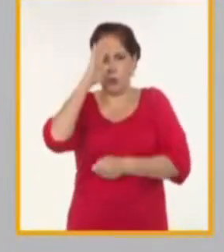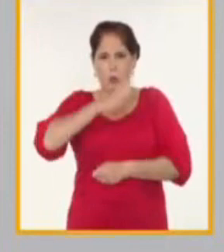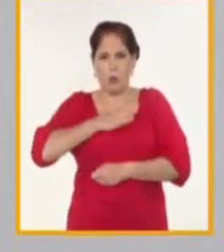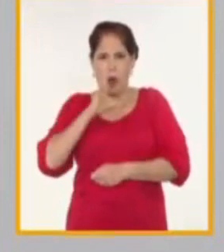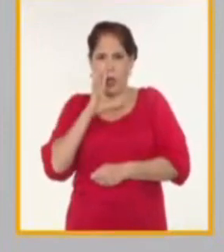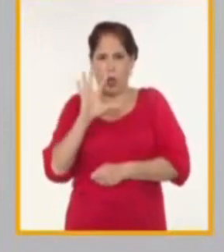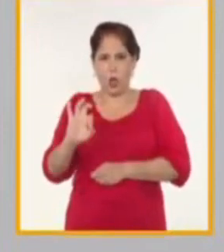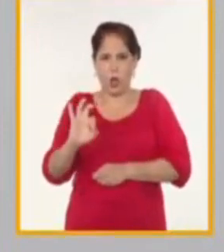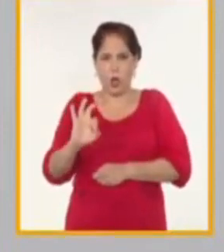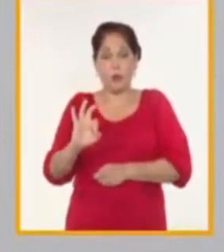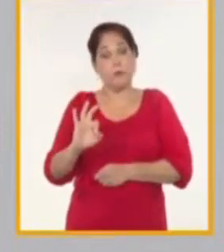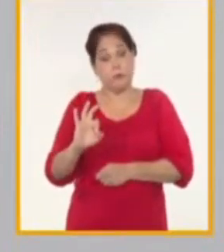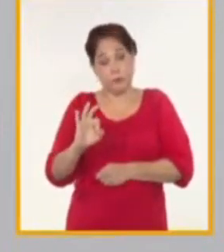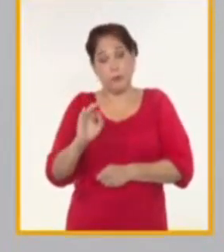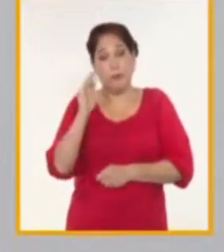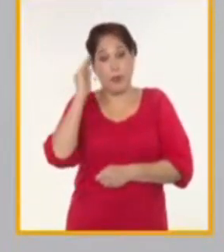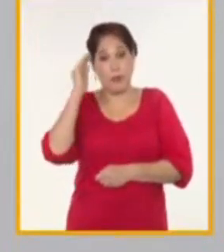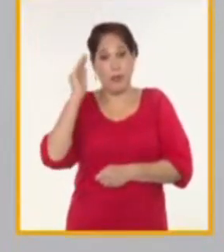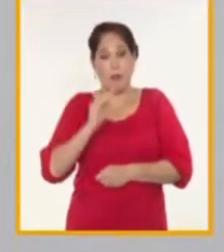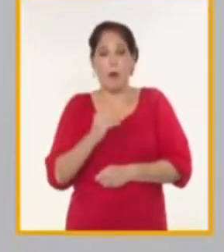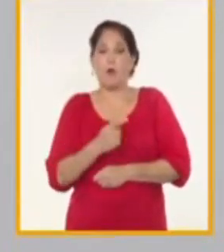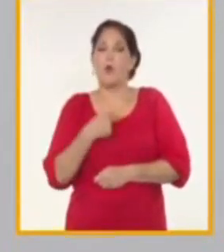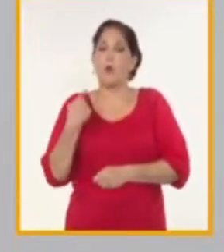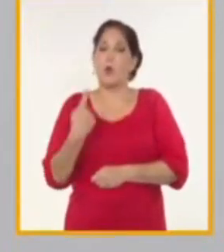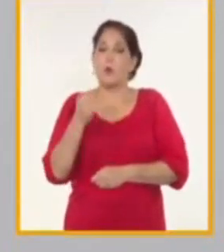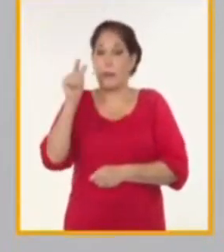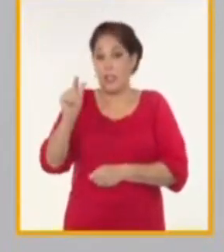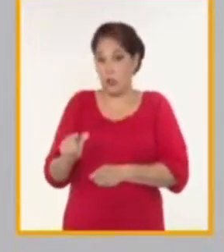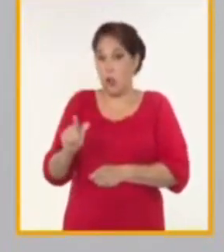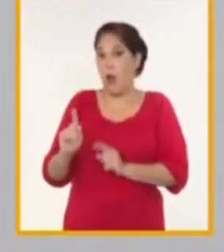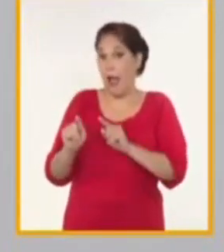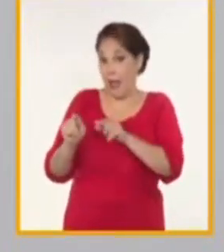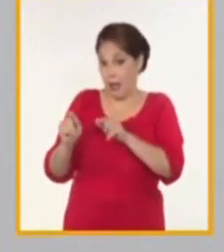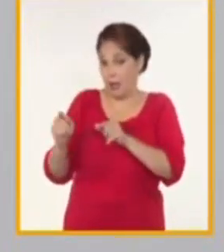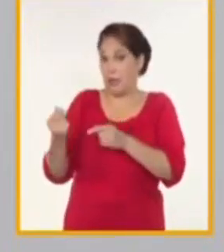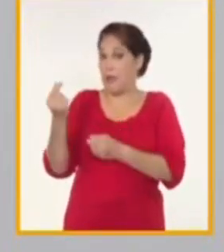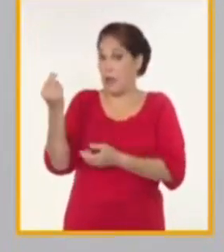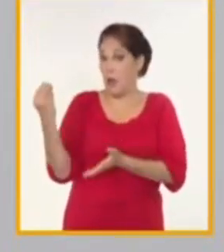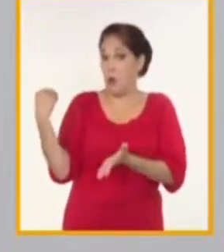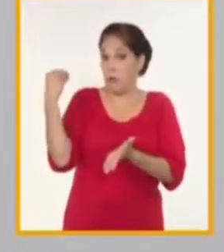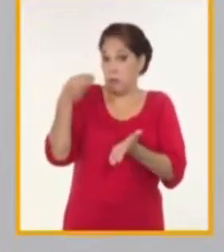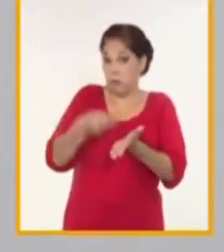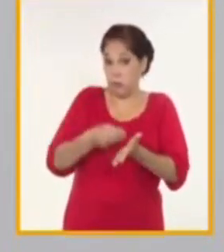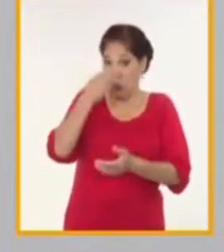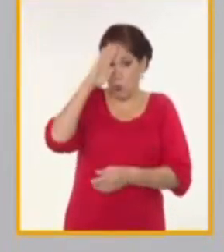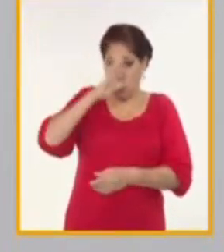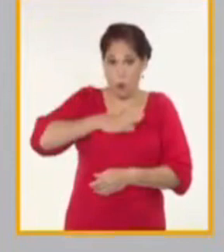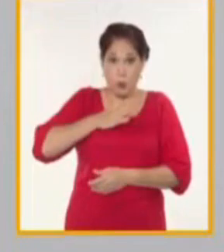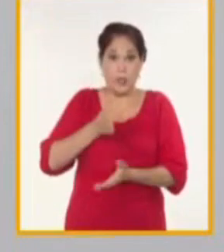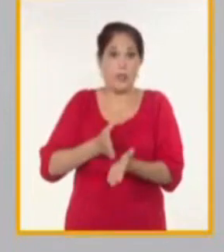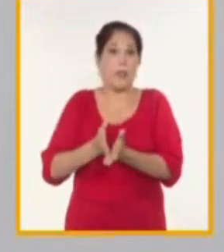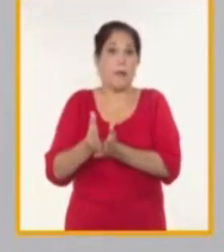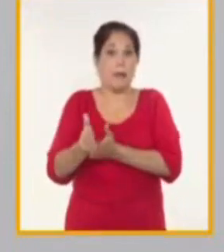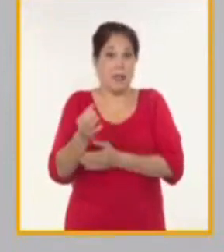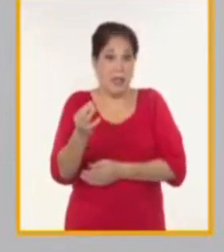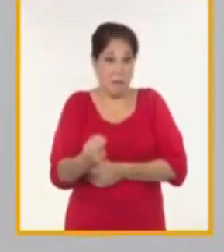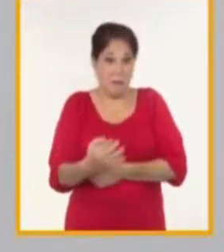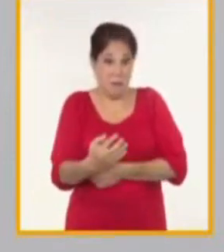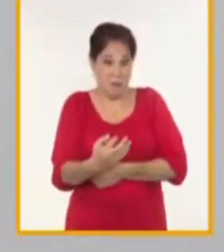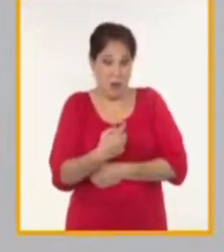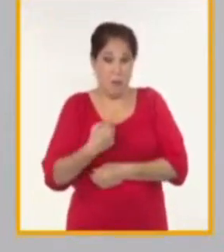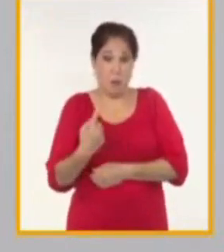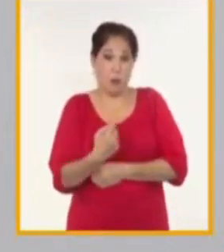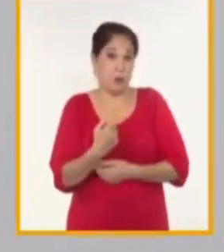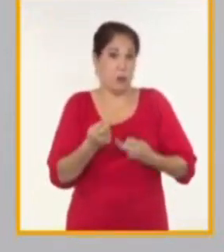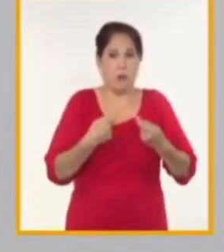como decía uno de nuestros inversionistas, que está allí y que se mantiene y que es uno de los más activos en